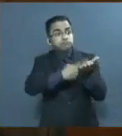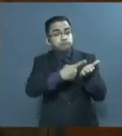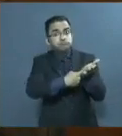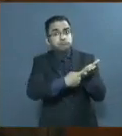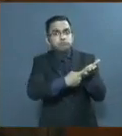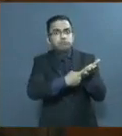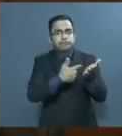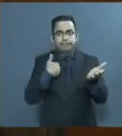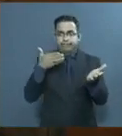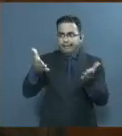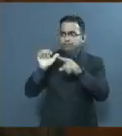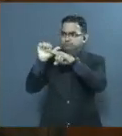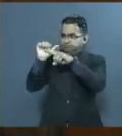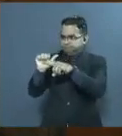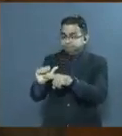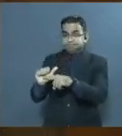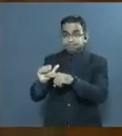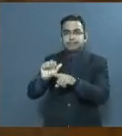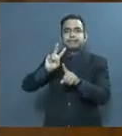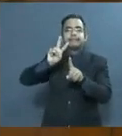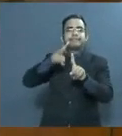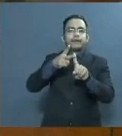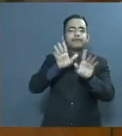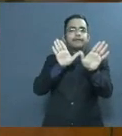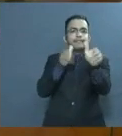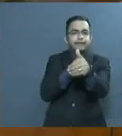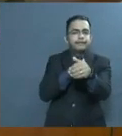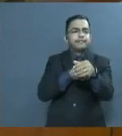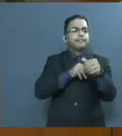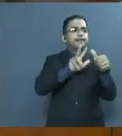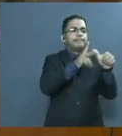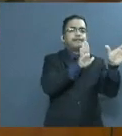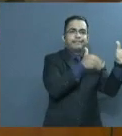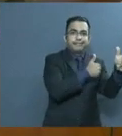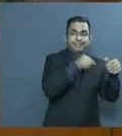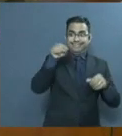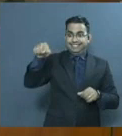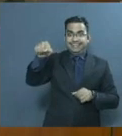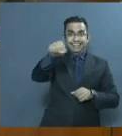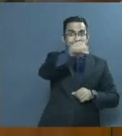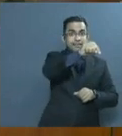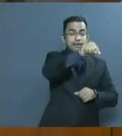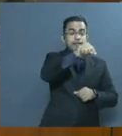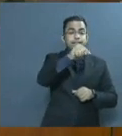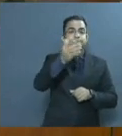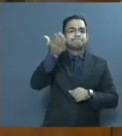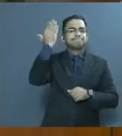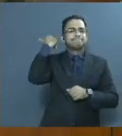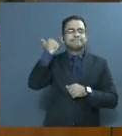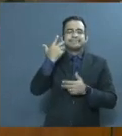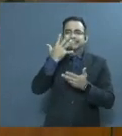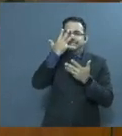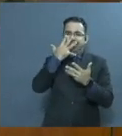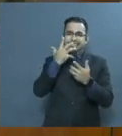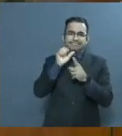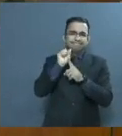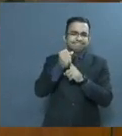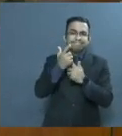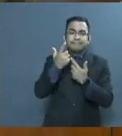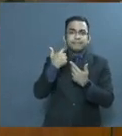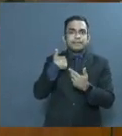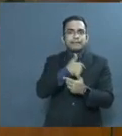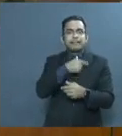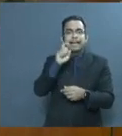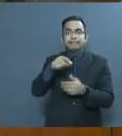pacífica. La Segunda Sala y las Salas Reunidas pusieron término a la lamentable situación de